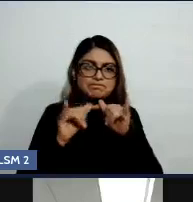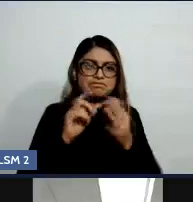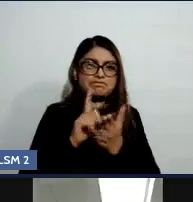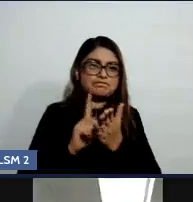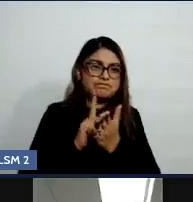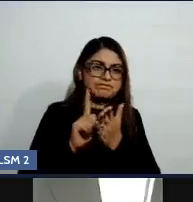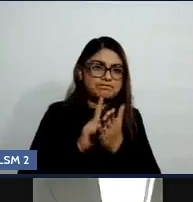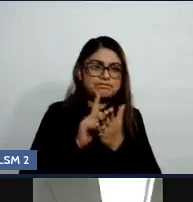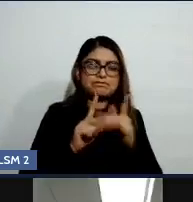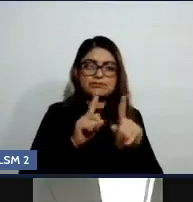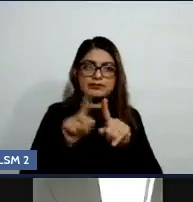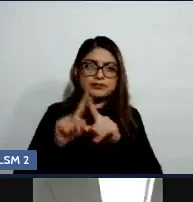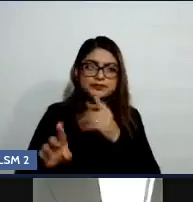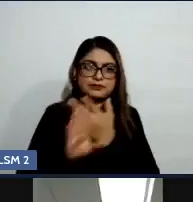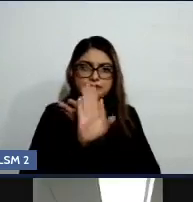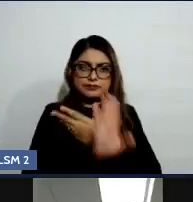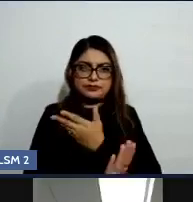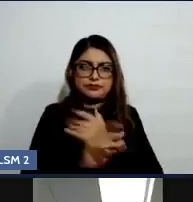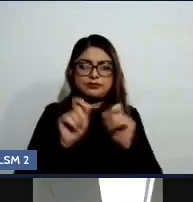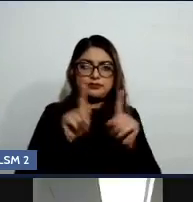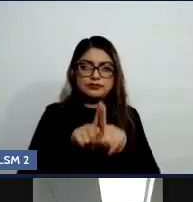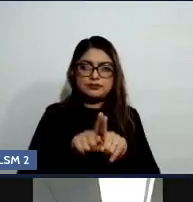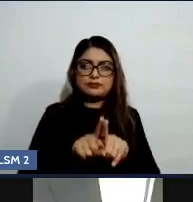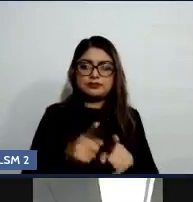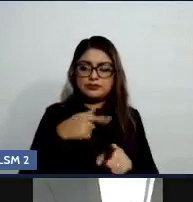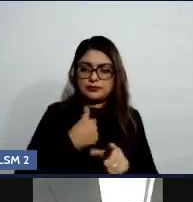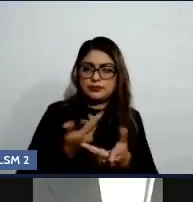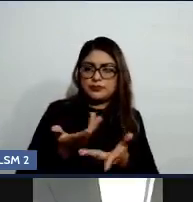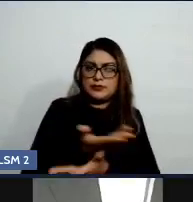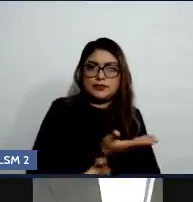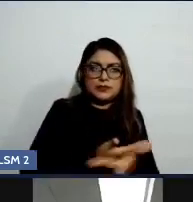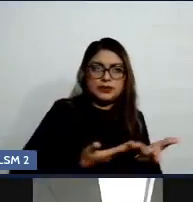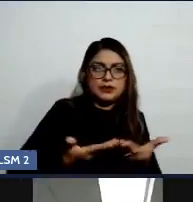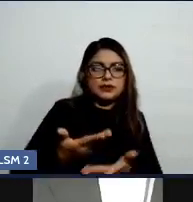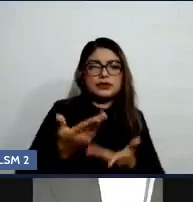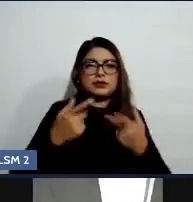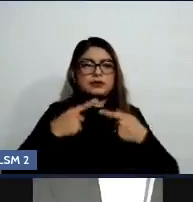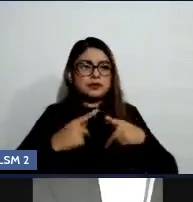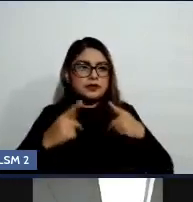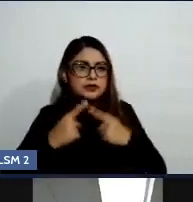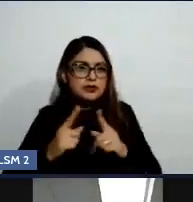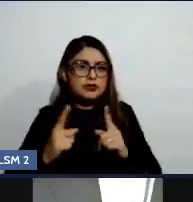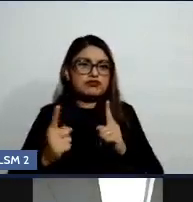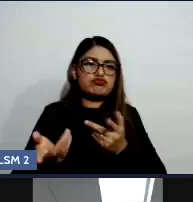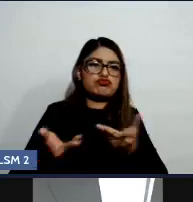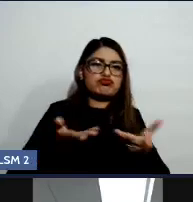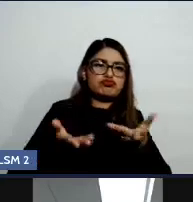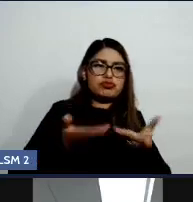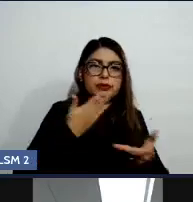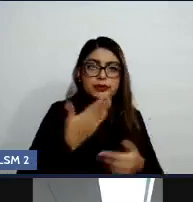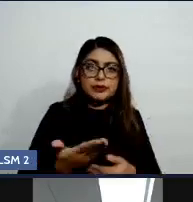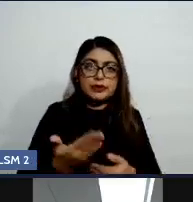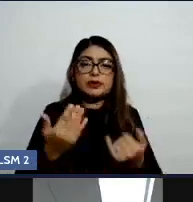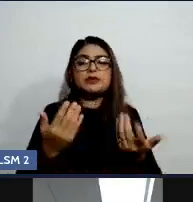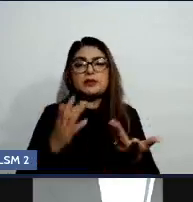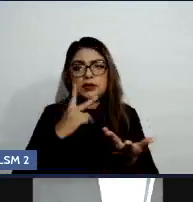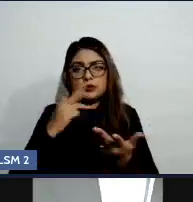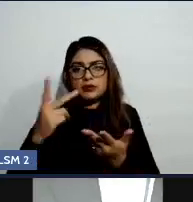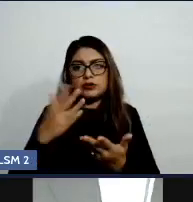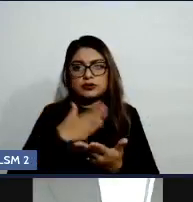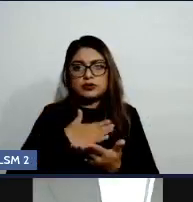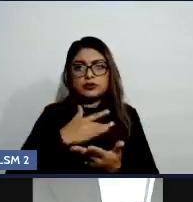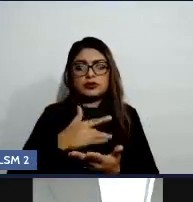mejorar las relaciones interpersonales, mejorar la espiritualidad, el servicio